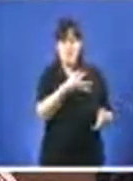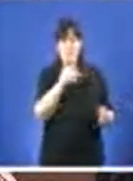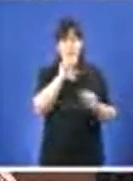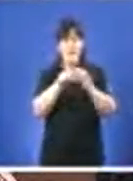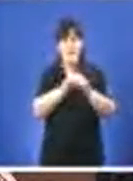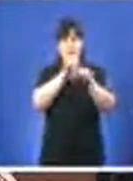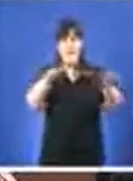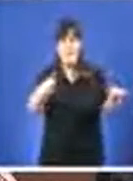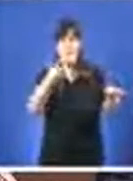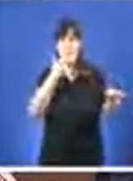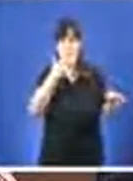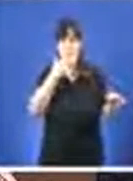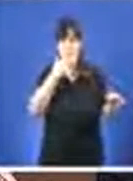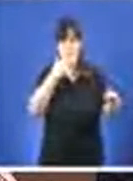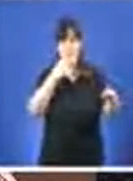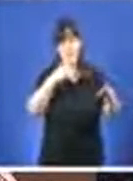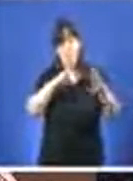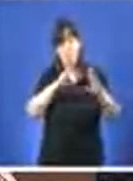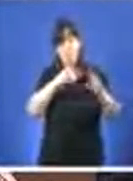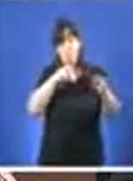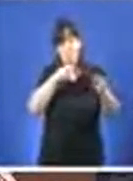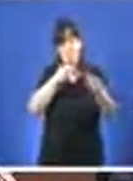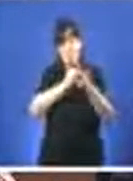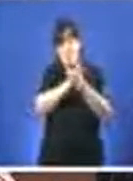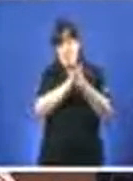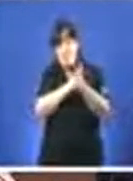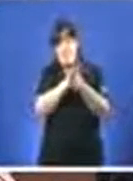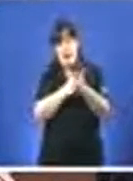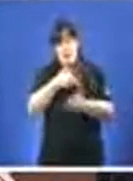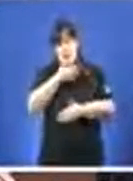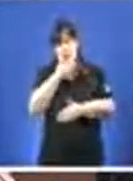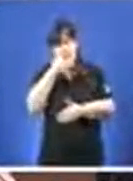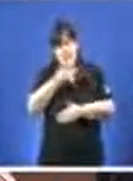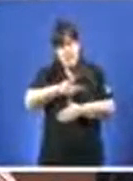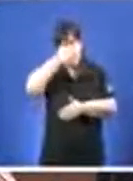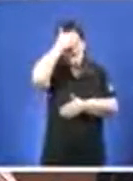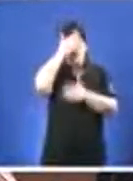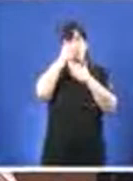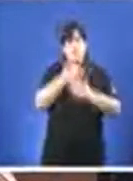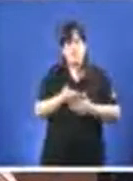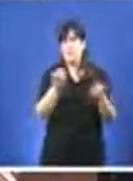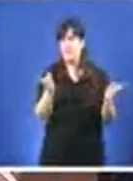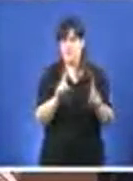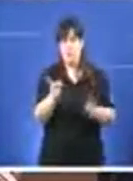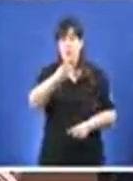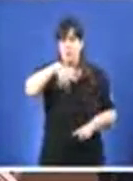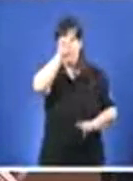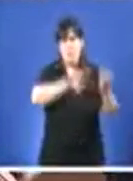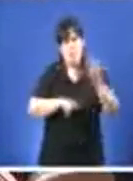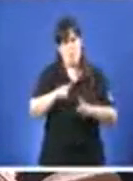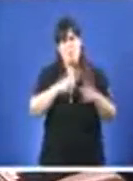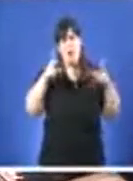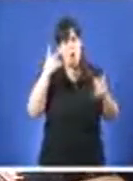quentes, se combaten con medidas de choque e con mecanismos de prevención rigurosas. Temos un problema mayúsculo que corroe a